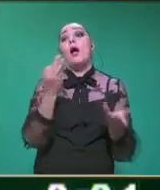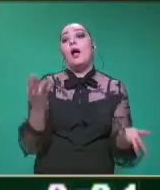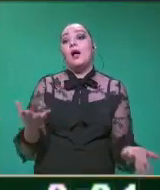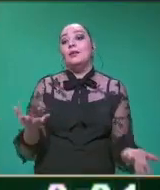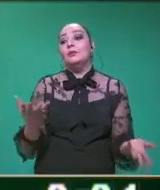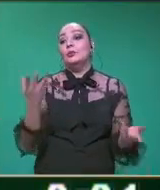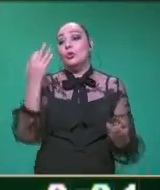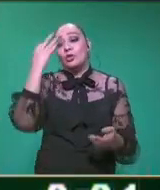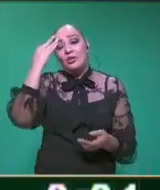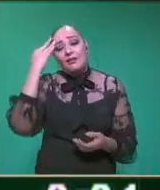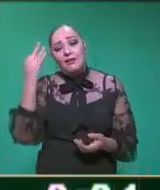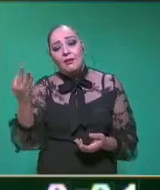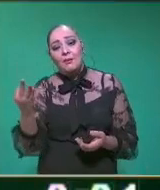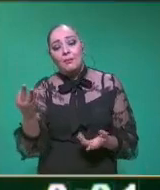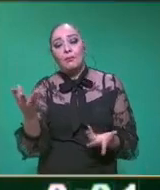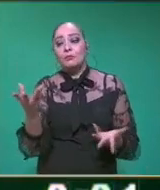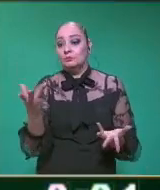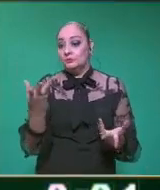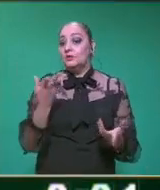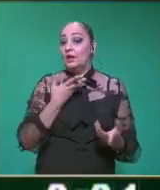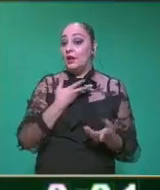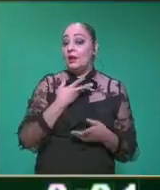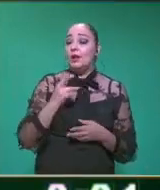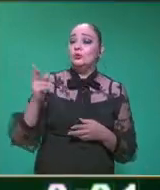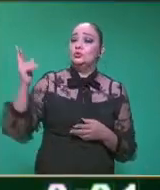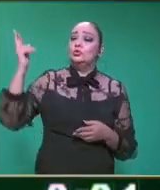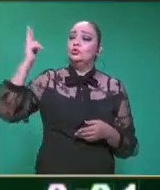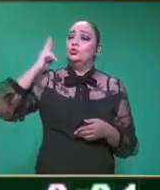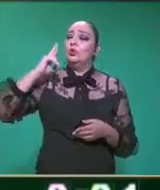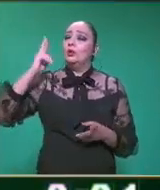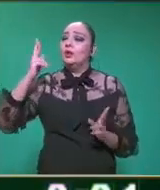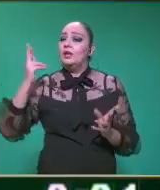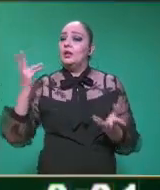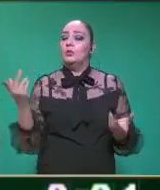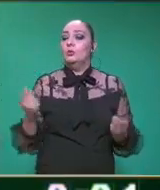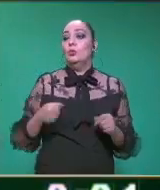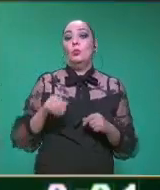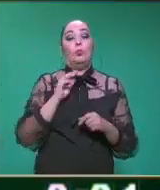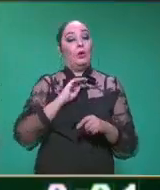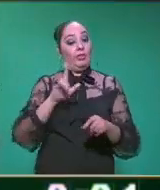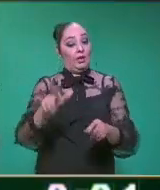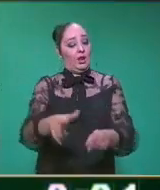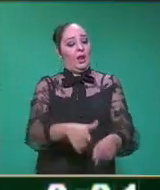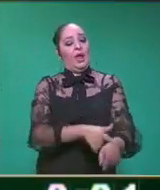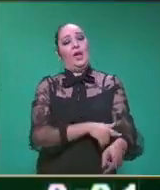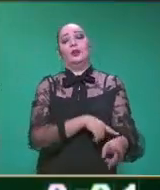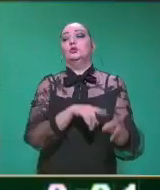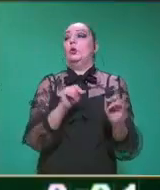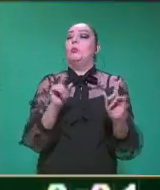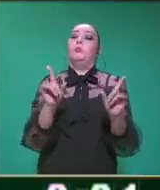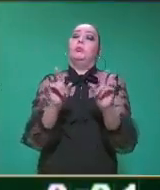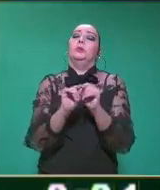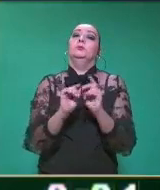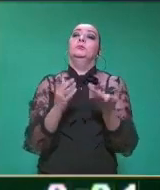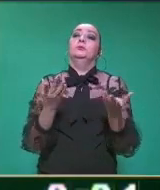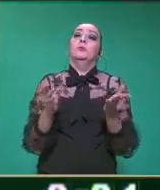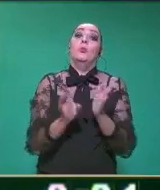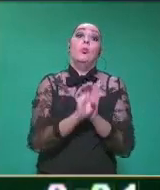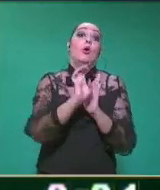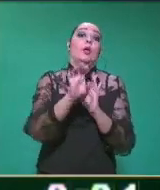cantidad de tiempo que dura el sonido que percibimos. Nos habla de sonidos largos y sonidos cortos, ¿cierto? Así es. ¿Un ejemplo de sonido